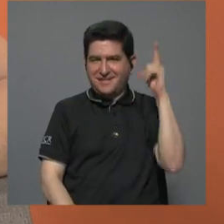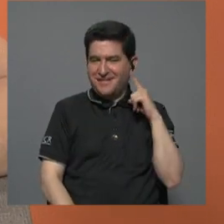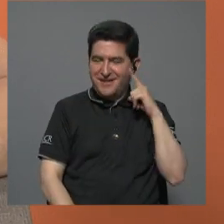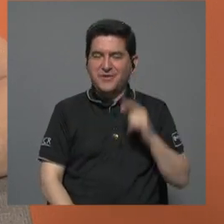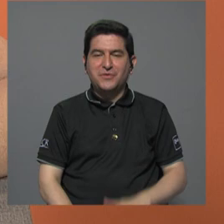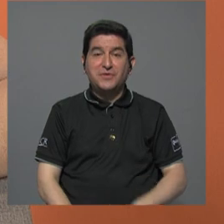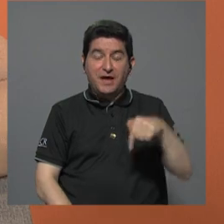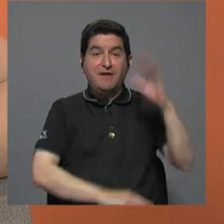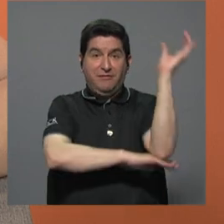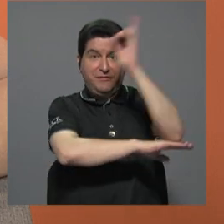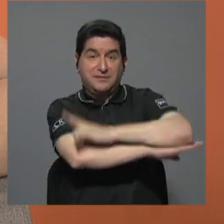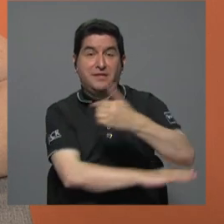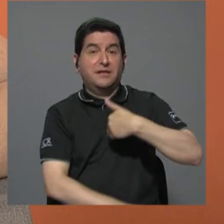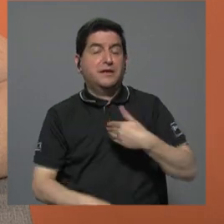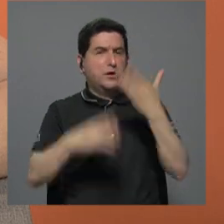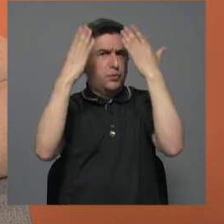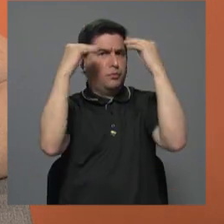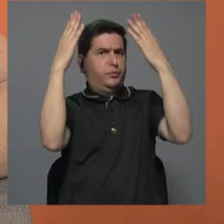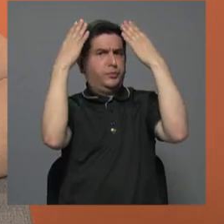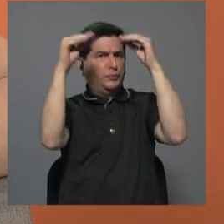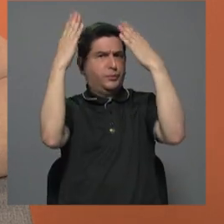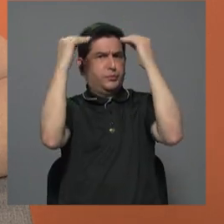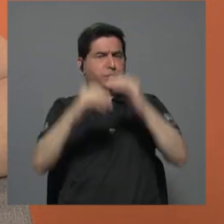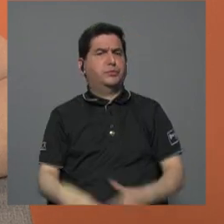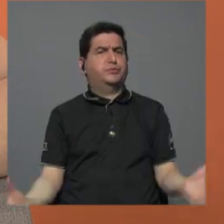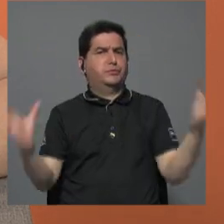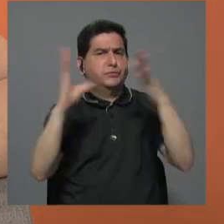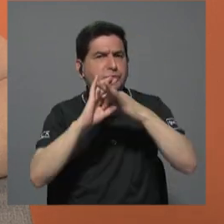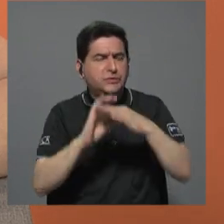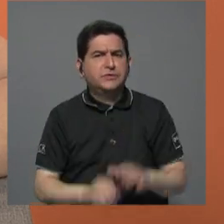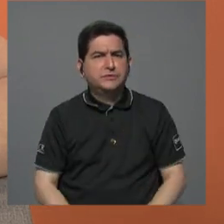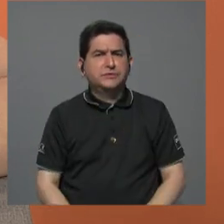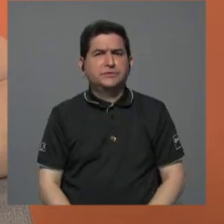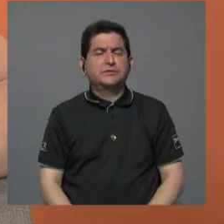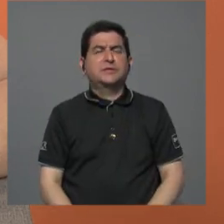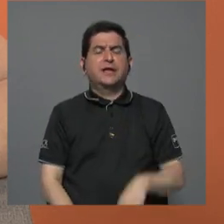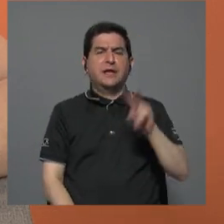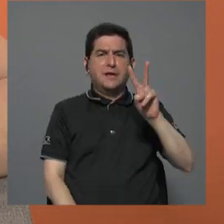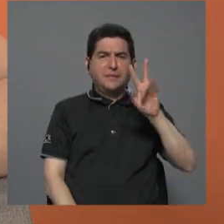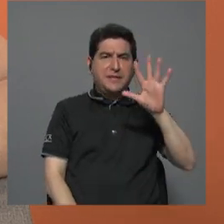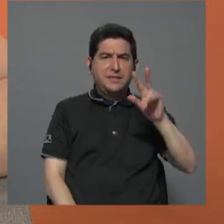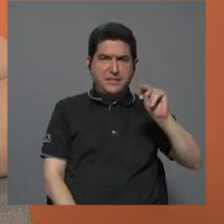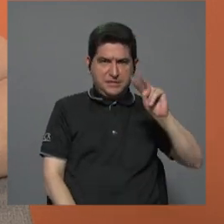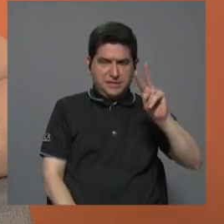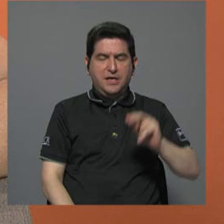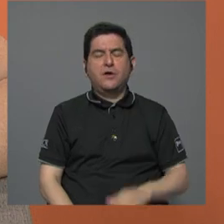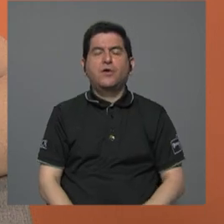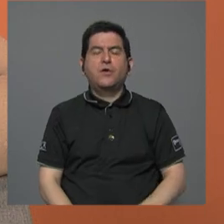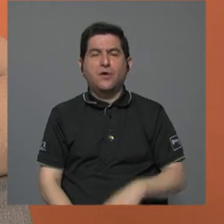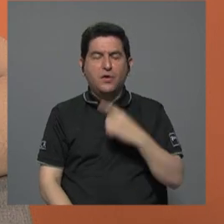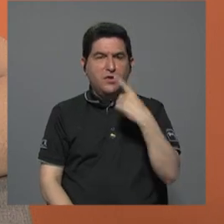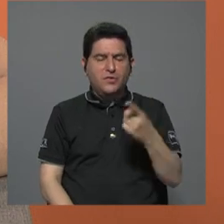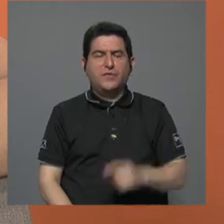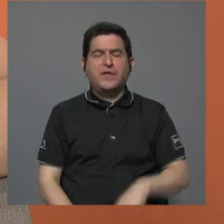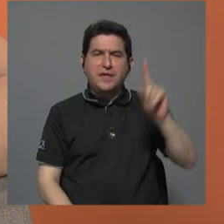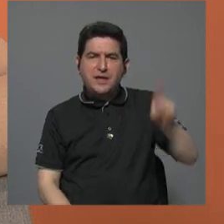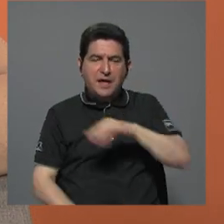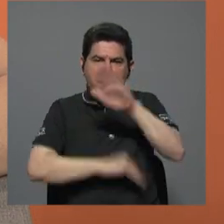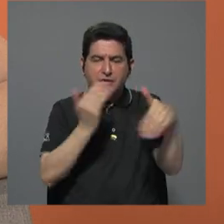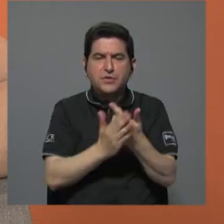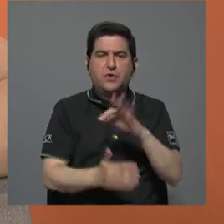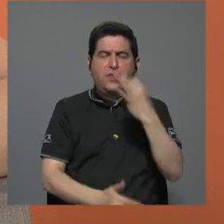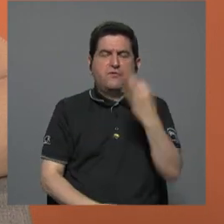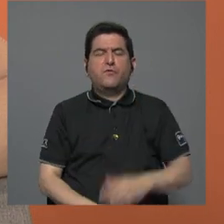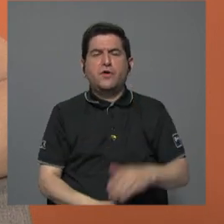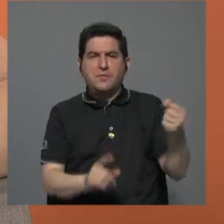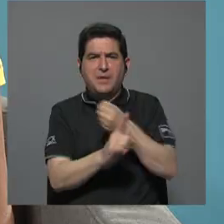el día de hoy tenemos mucha información a propósito de la conmemoración del 25 de noviembre, el día de la erradicación de todas las formas de